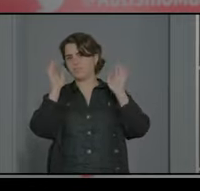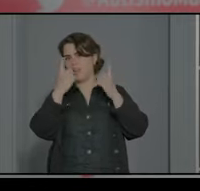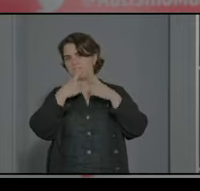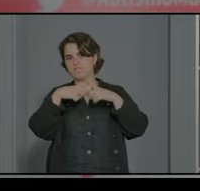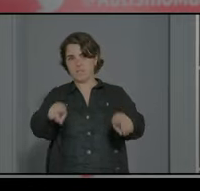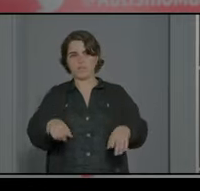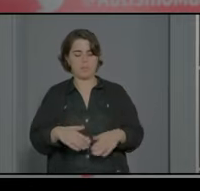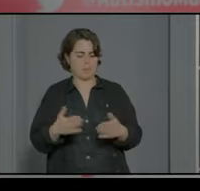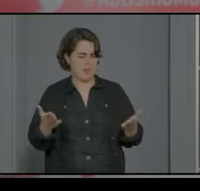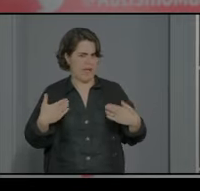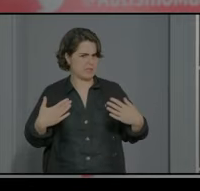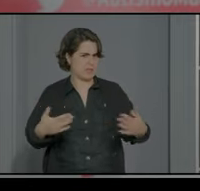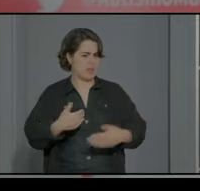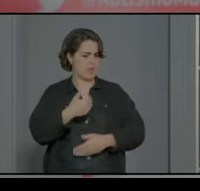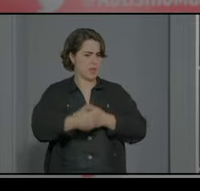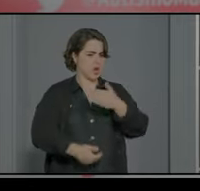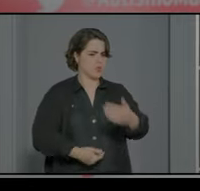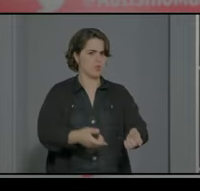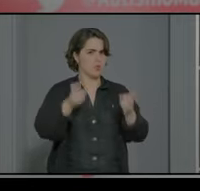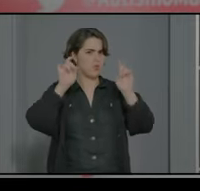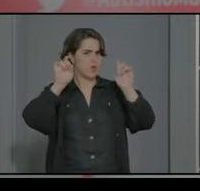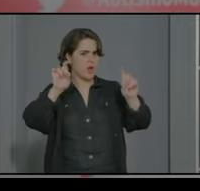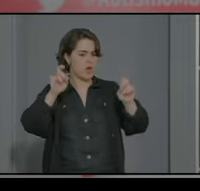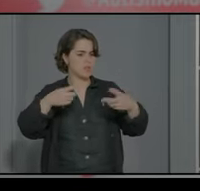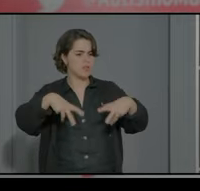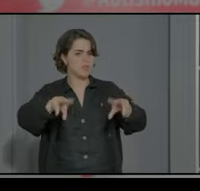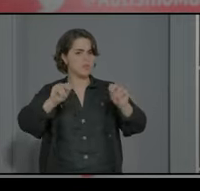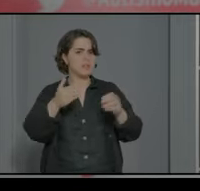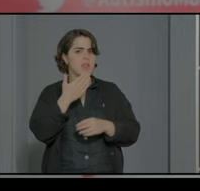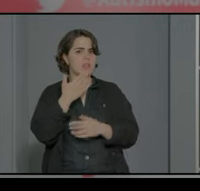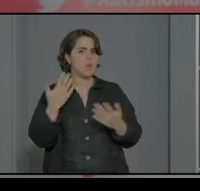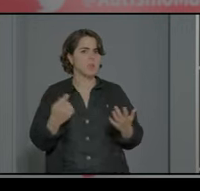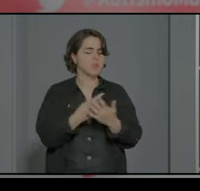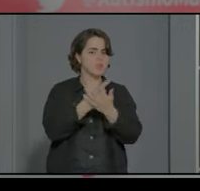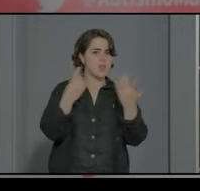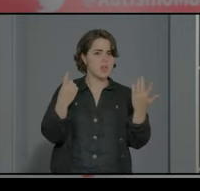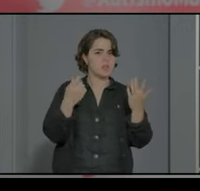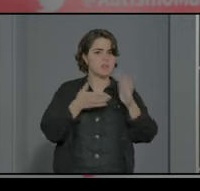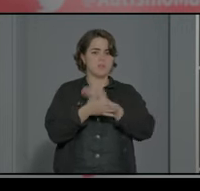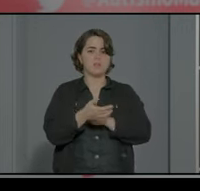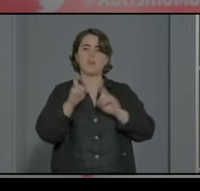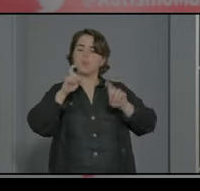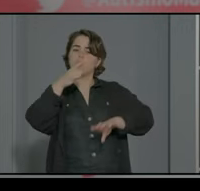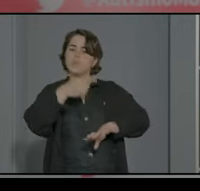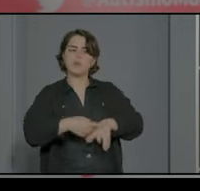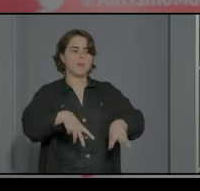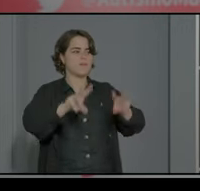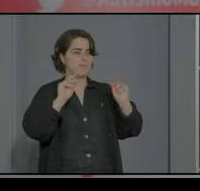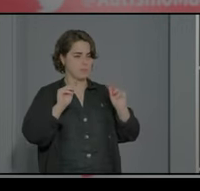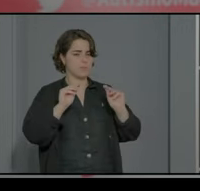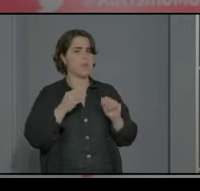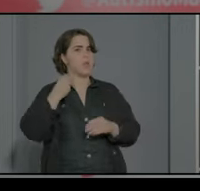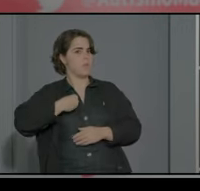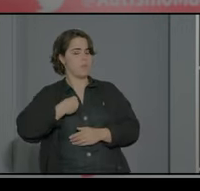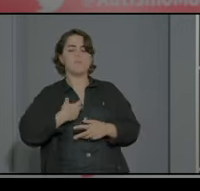pero no pasa nada el proceso educativo de una persona concluye a los 16 años cuando se acaba la obligatoria y así